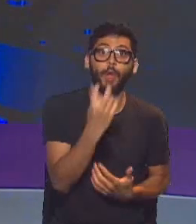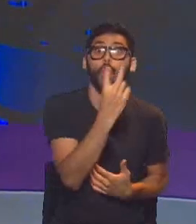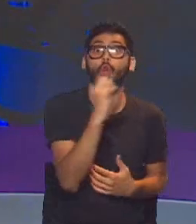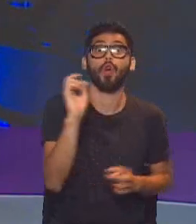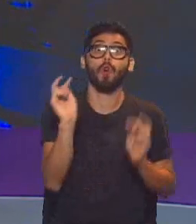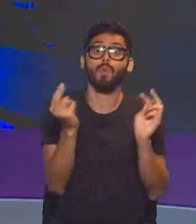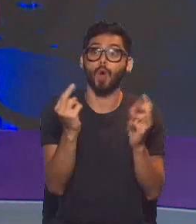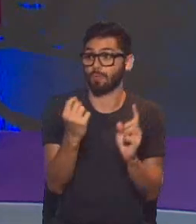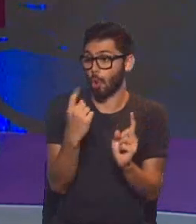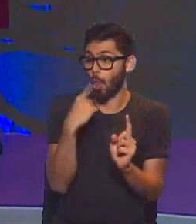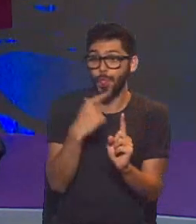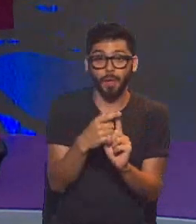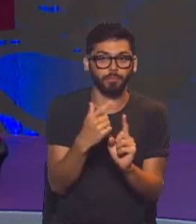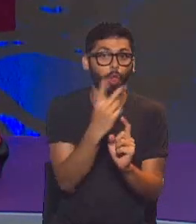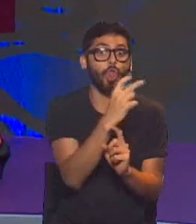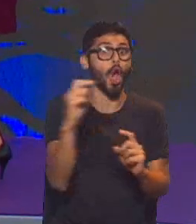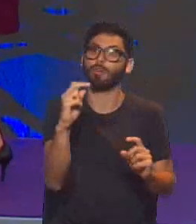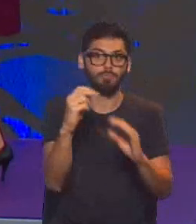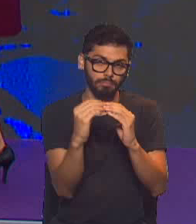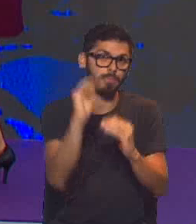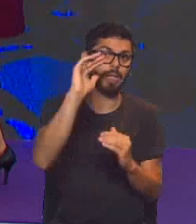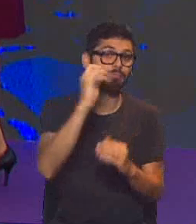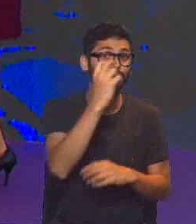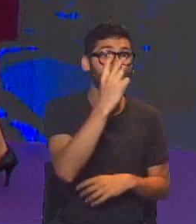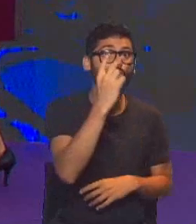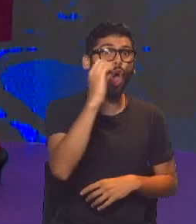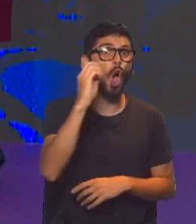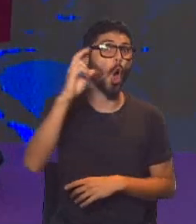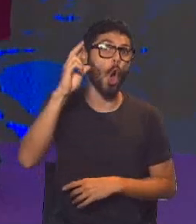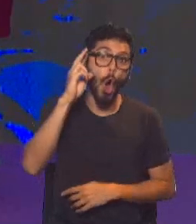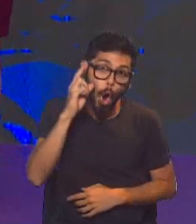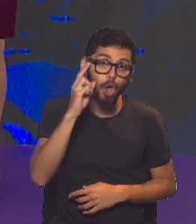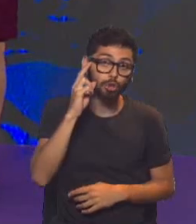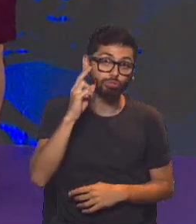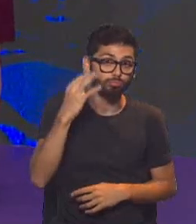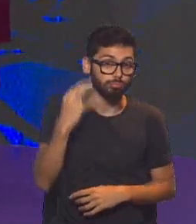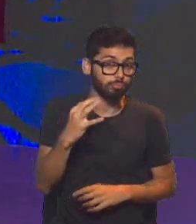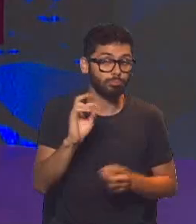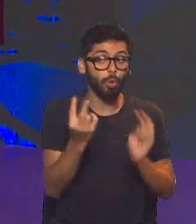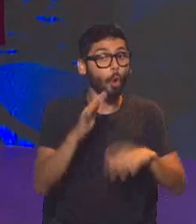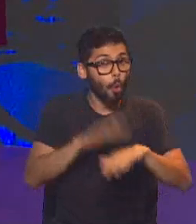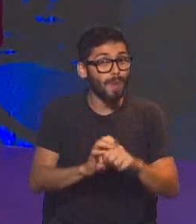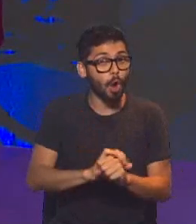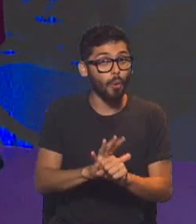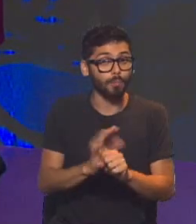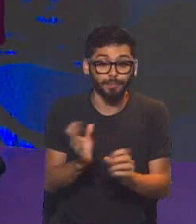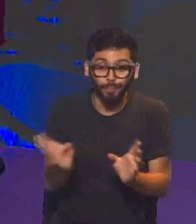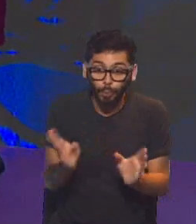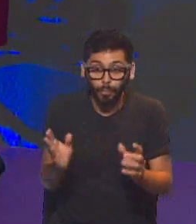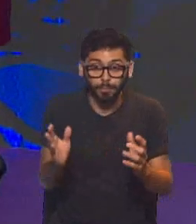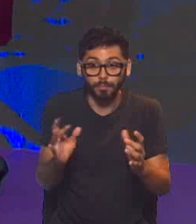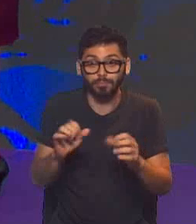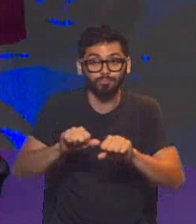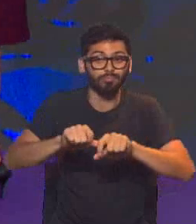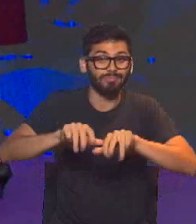fallecidos en las últimas 24 horas. Estamos hablando de 208 puntualmente por COVID-19. En pleno auge de la